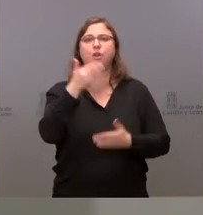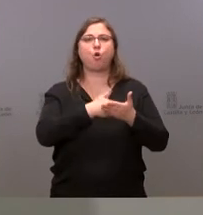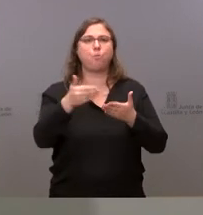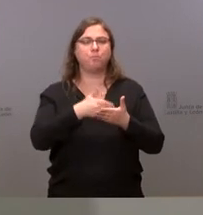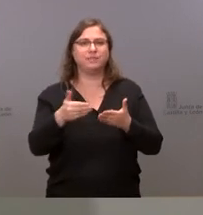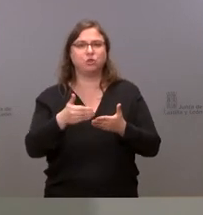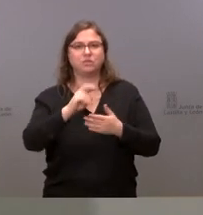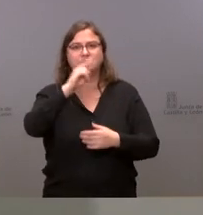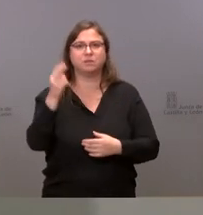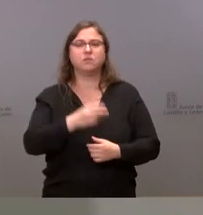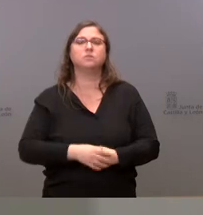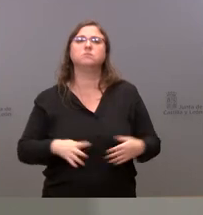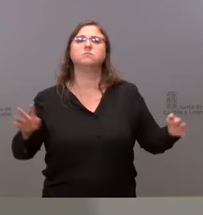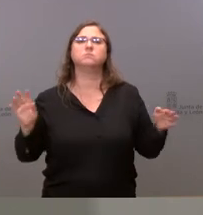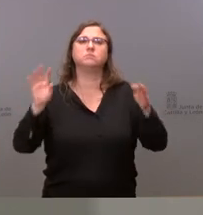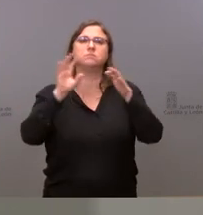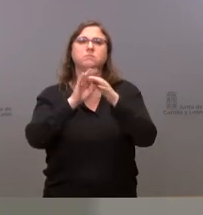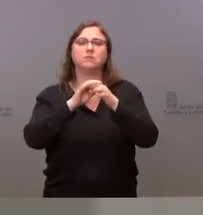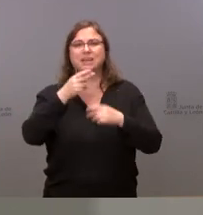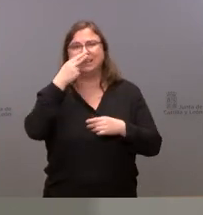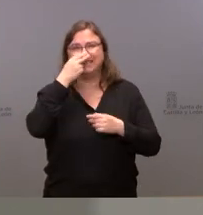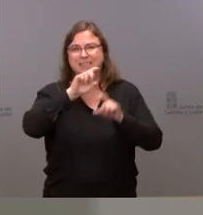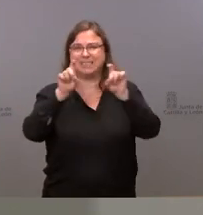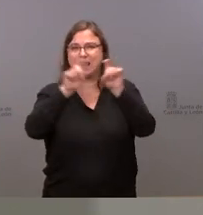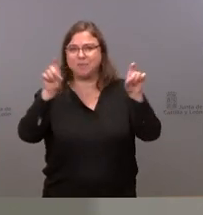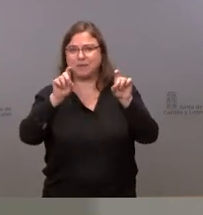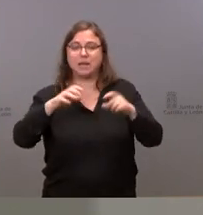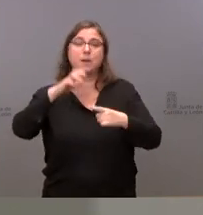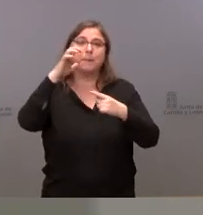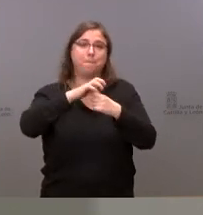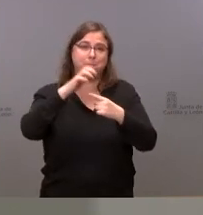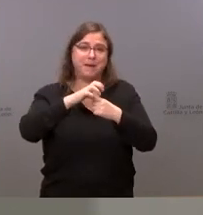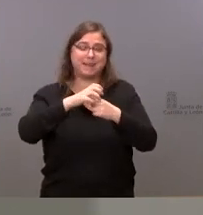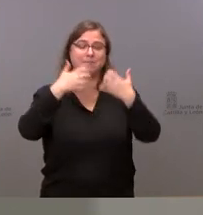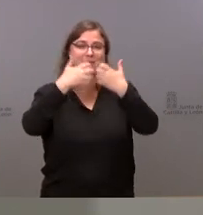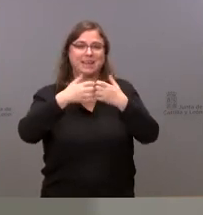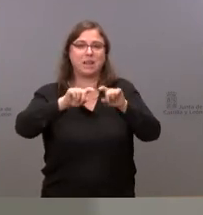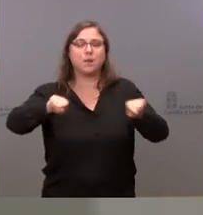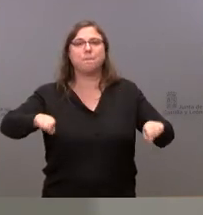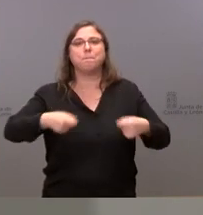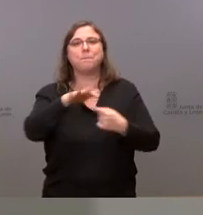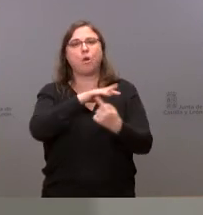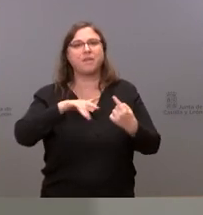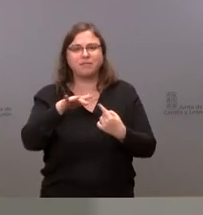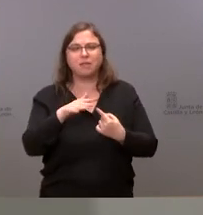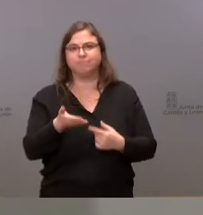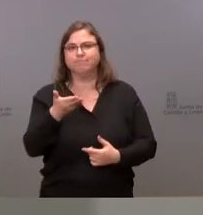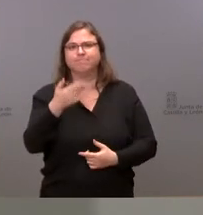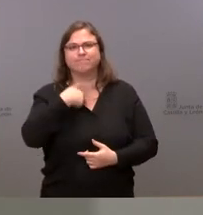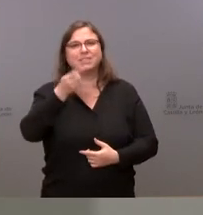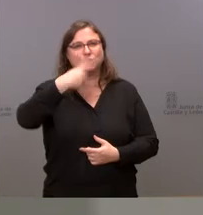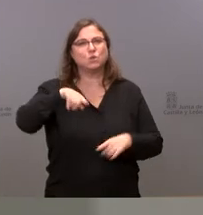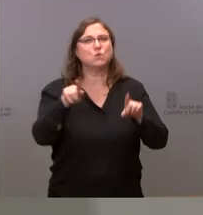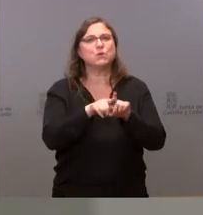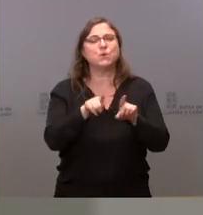de euros en relación con el interés de muchas empresas en el Parque Empresarial del Medio Ambiente sí esta es una apreciación que también tenemos nosotros